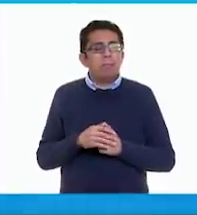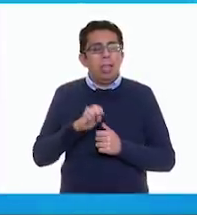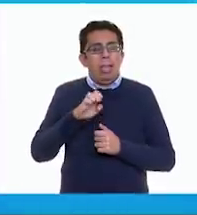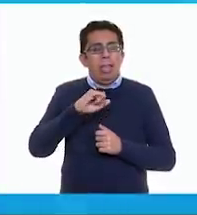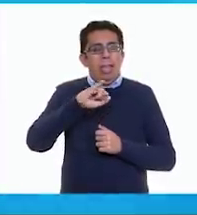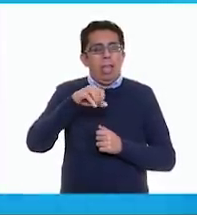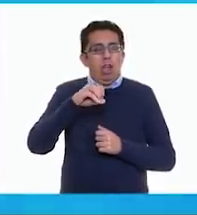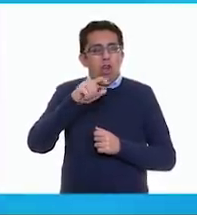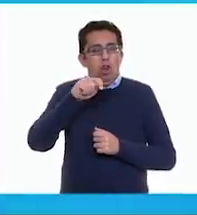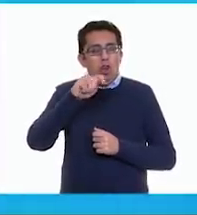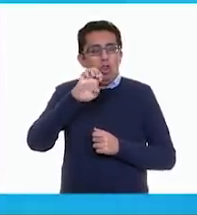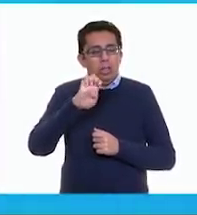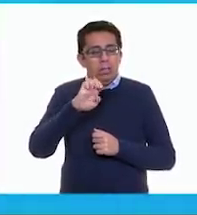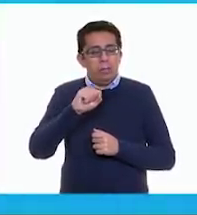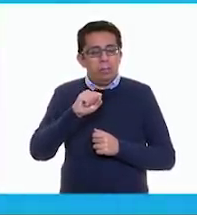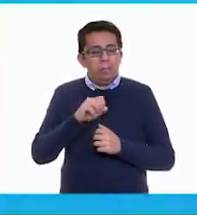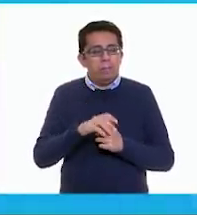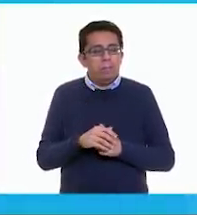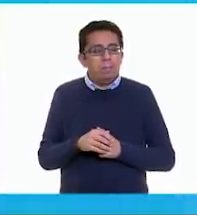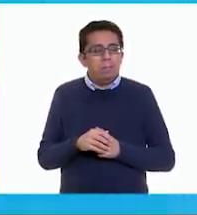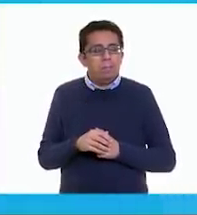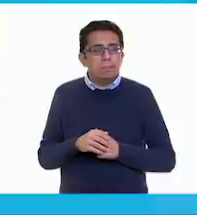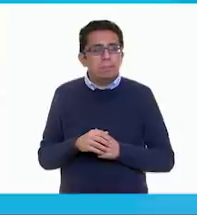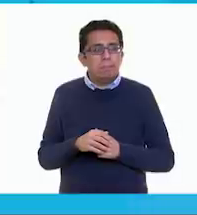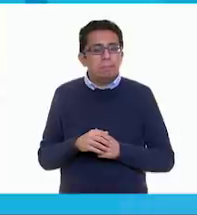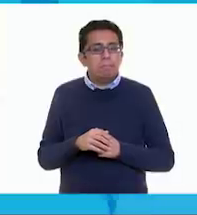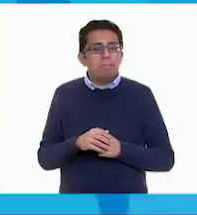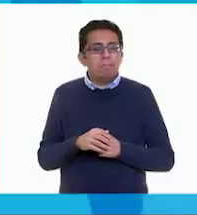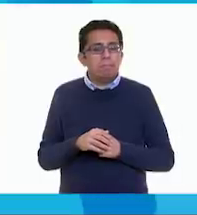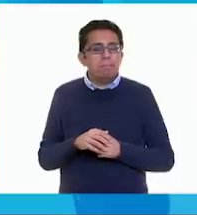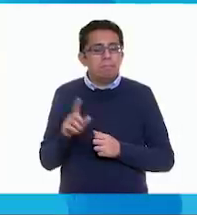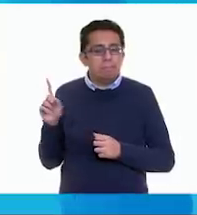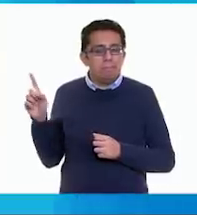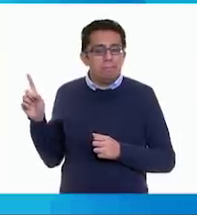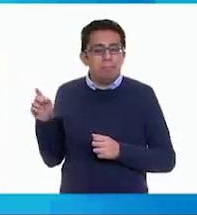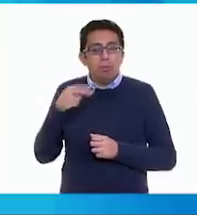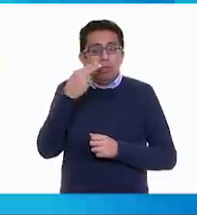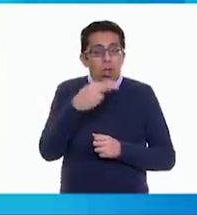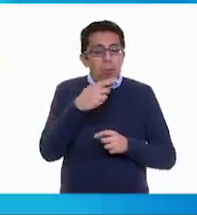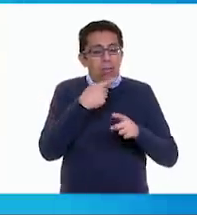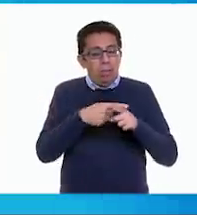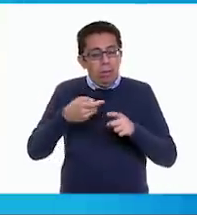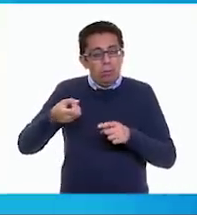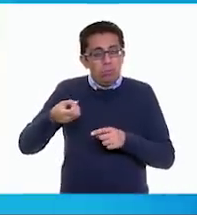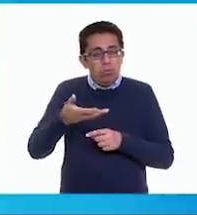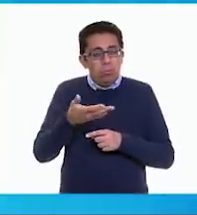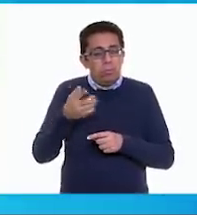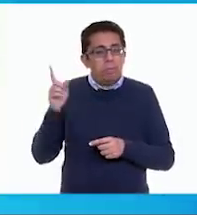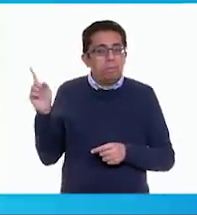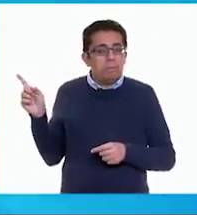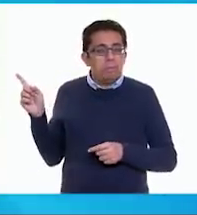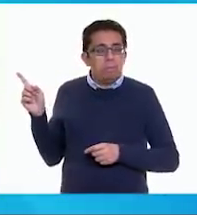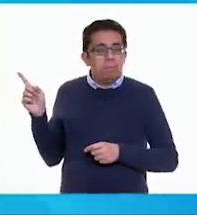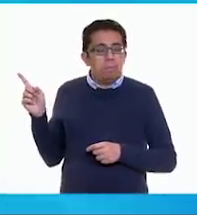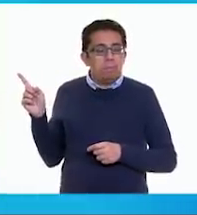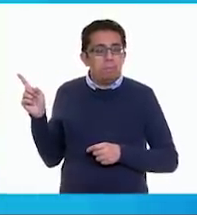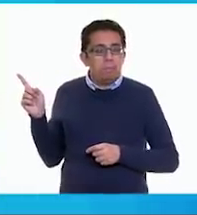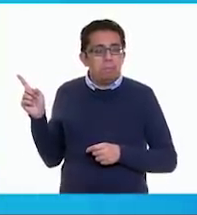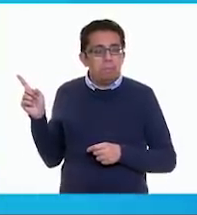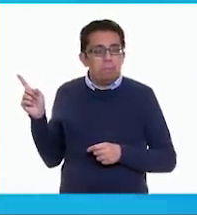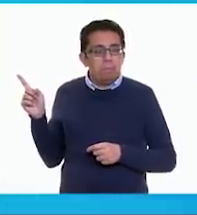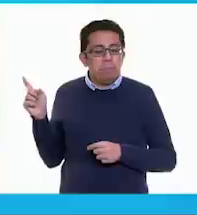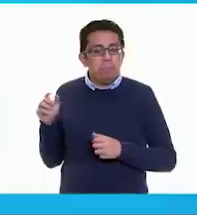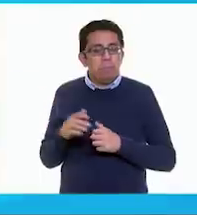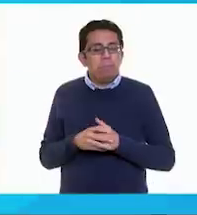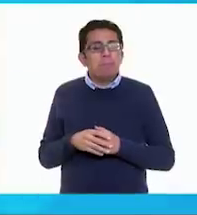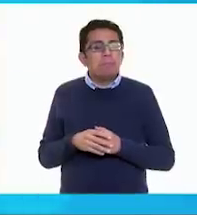Ejotes, habichuelas, chauchas, vainita, judía verde, gandul, guandul. Guau.